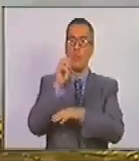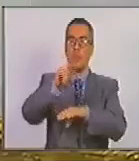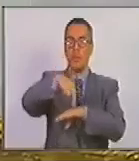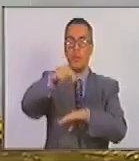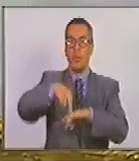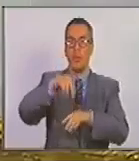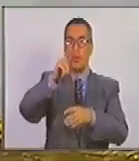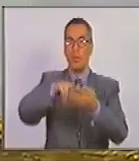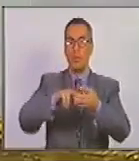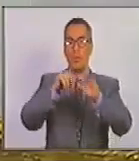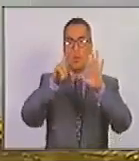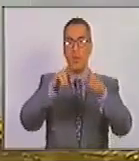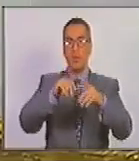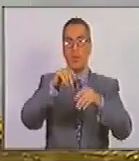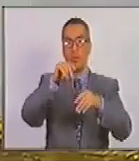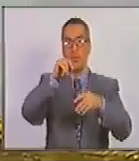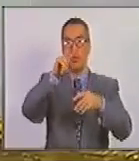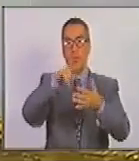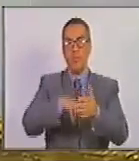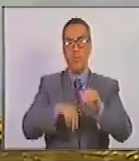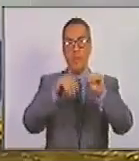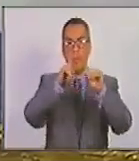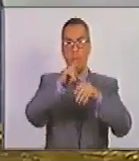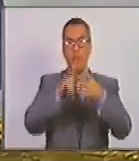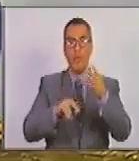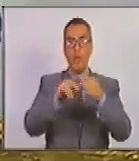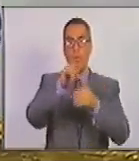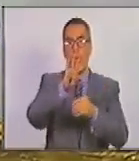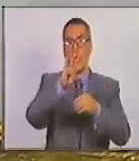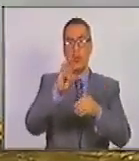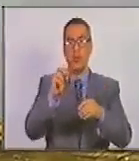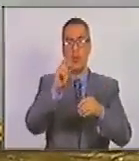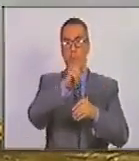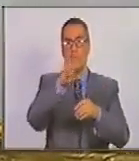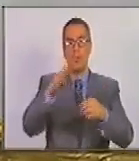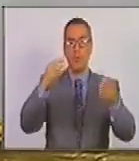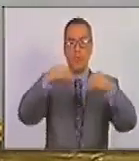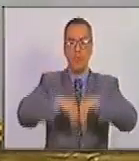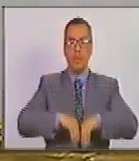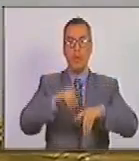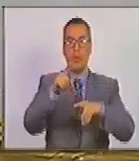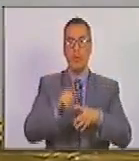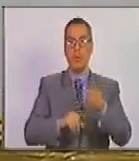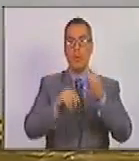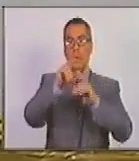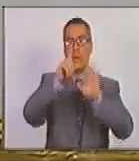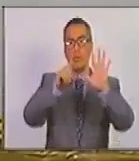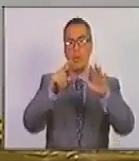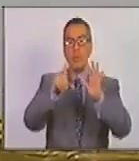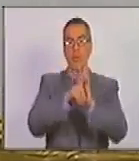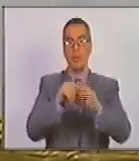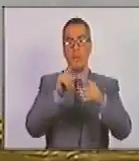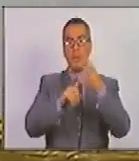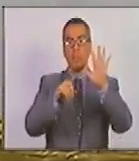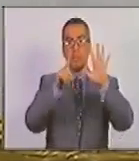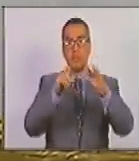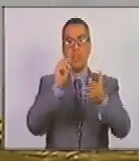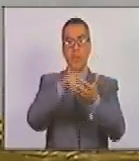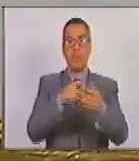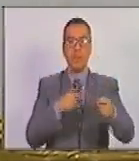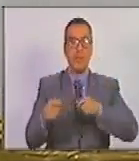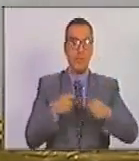2016-2020 24 acuerdos 3 leyes y hay 6 actos 6 actos